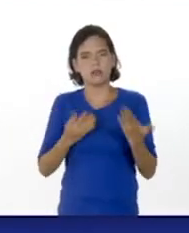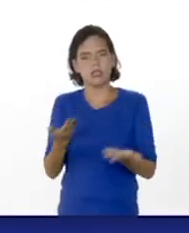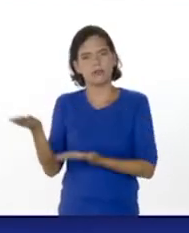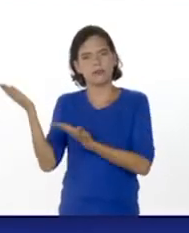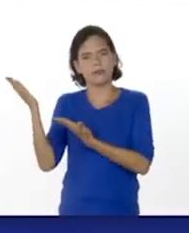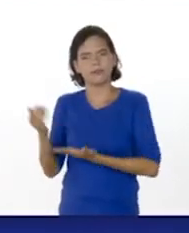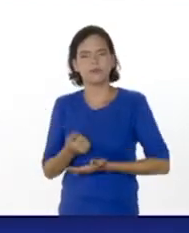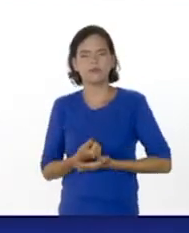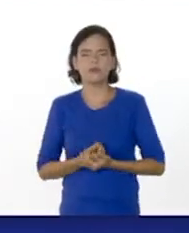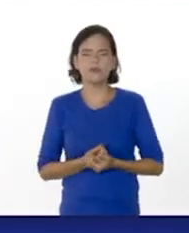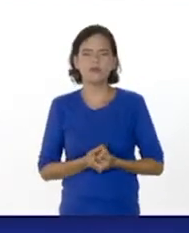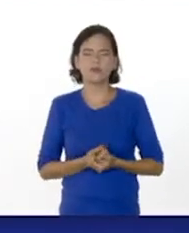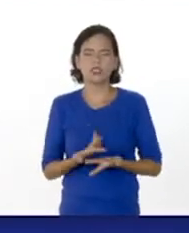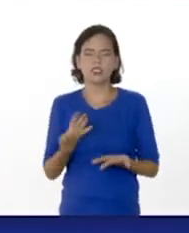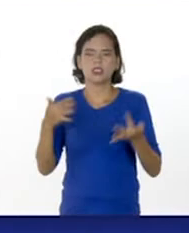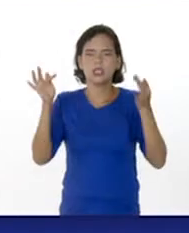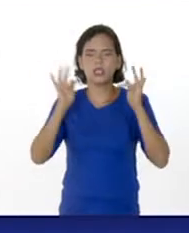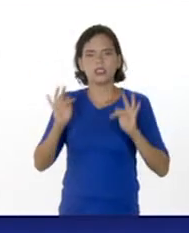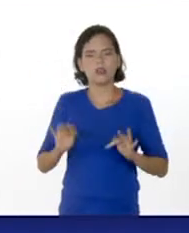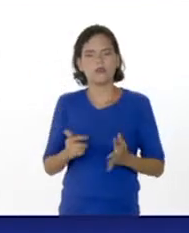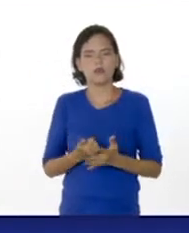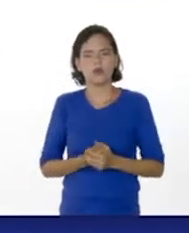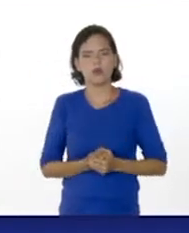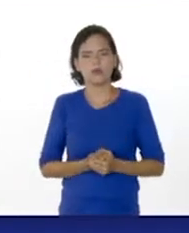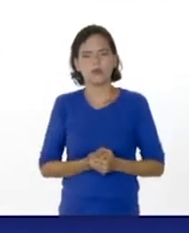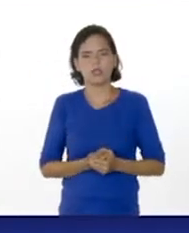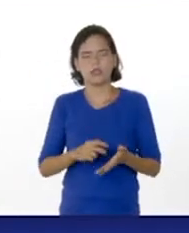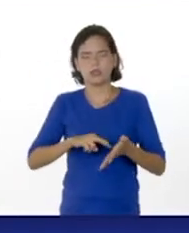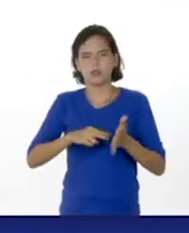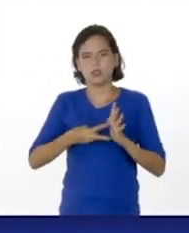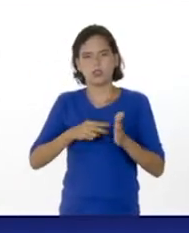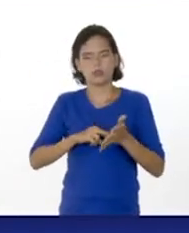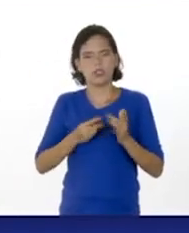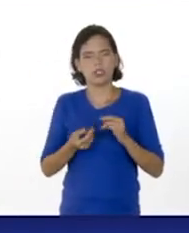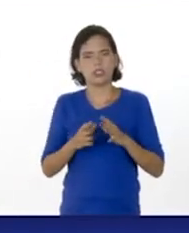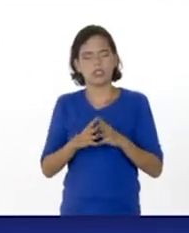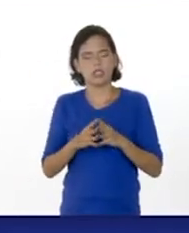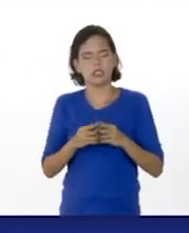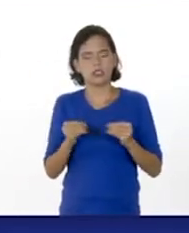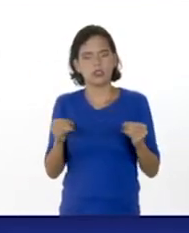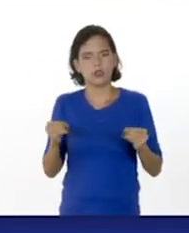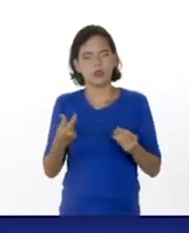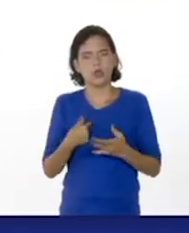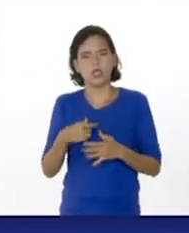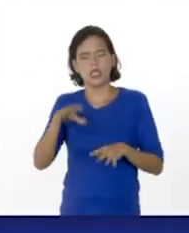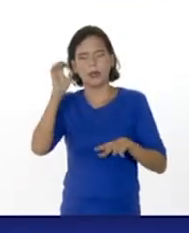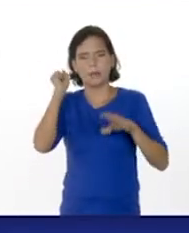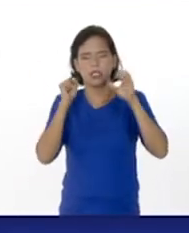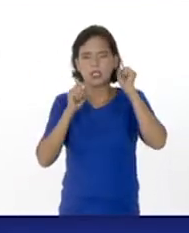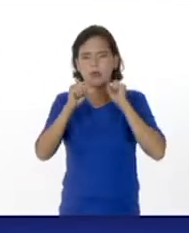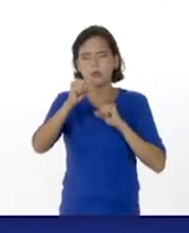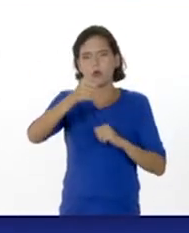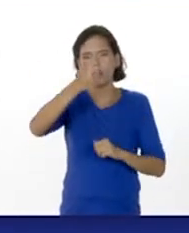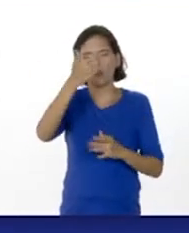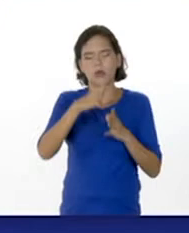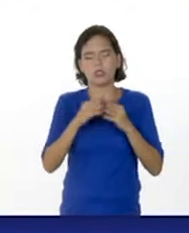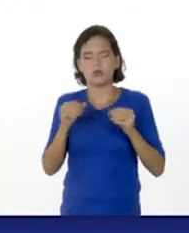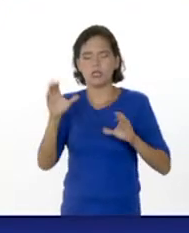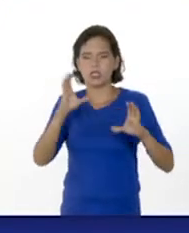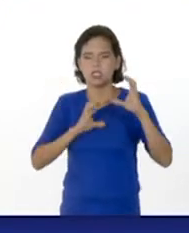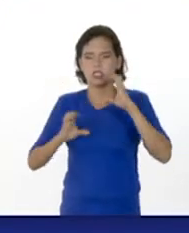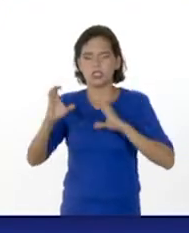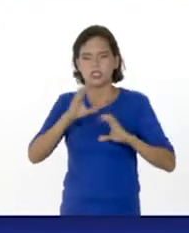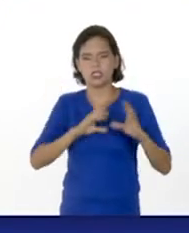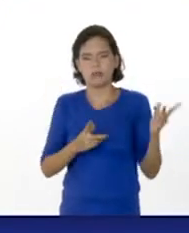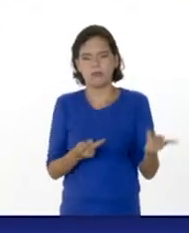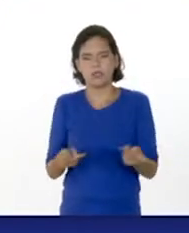que te tenemos propuestas. De esta manera, conceptualizas y enfatizas aprendiendo un poco más sobre la ciencia.